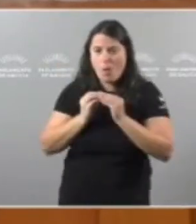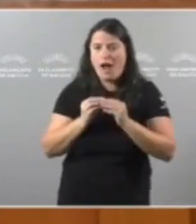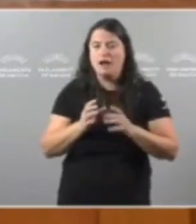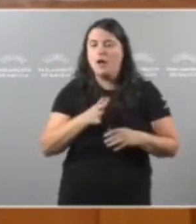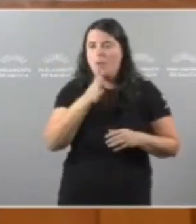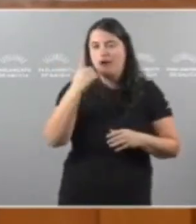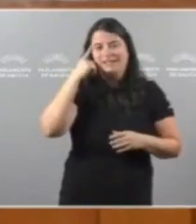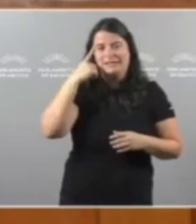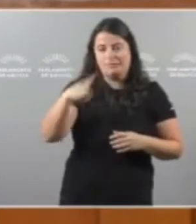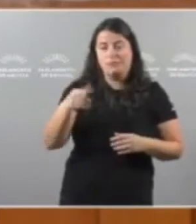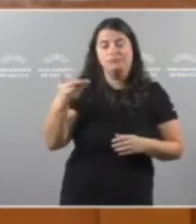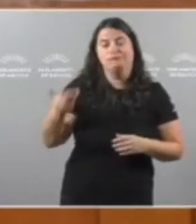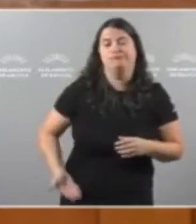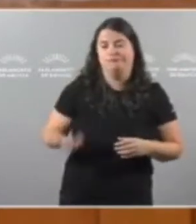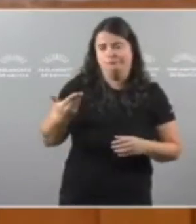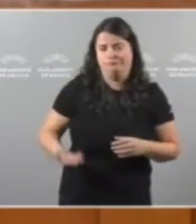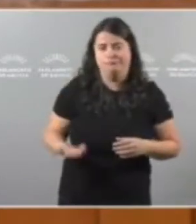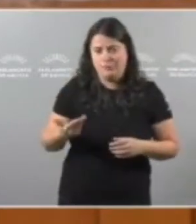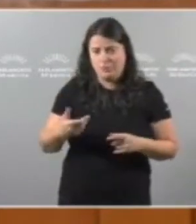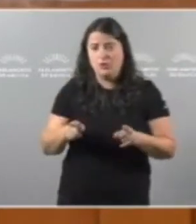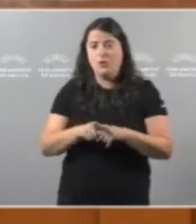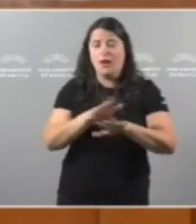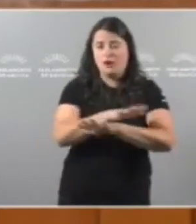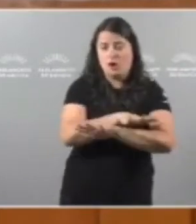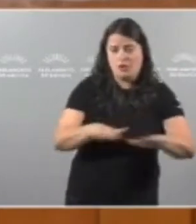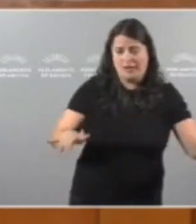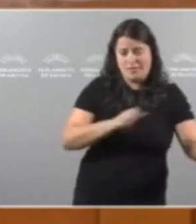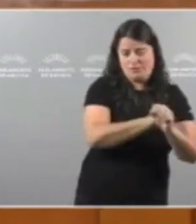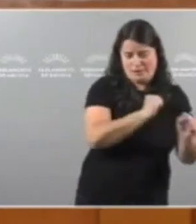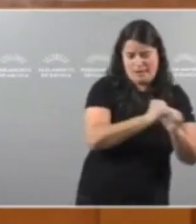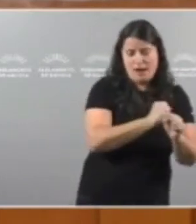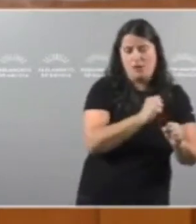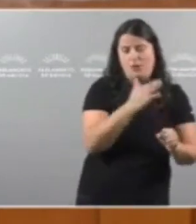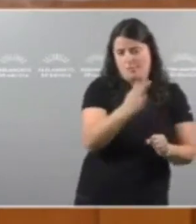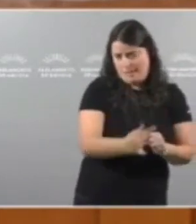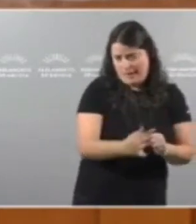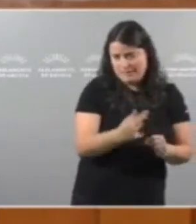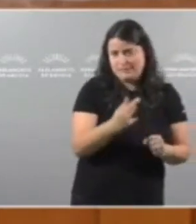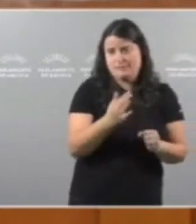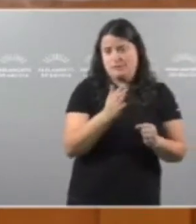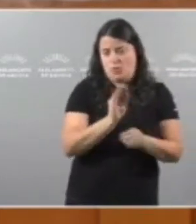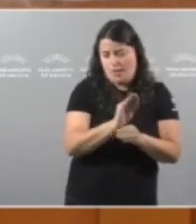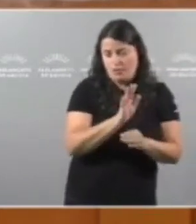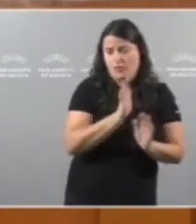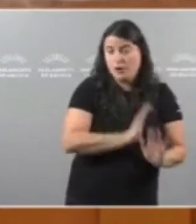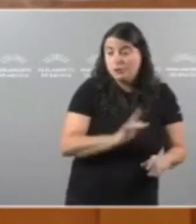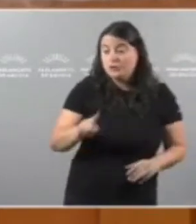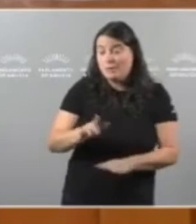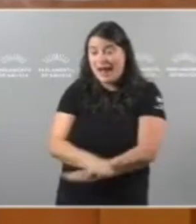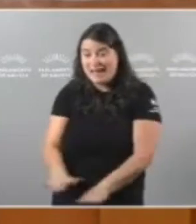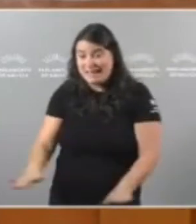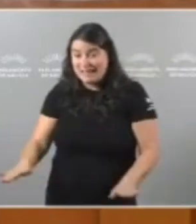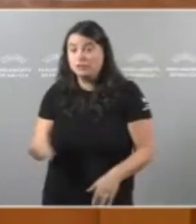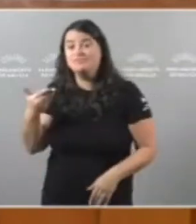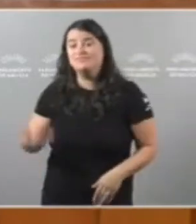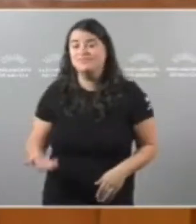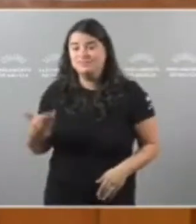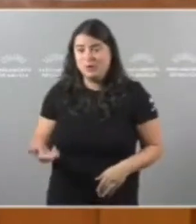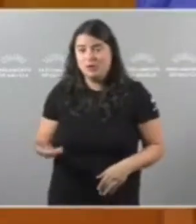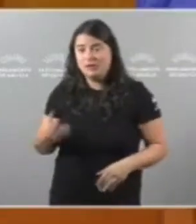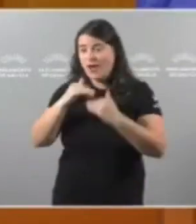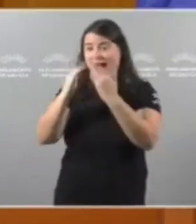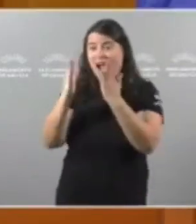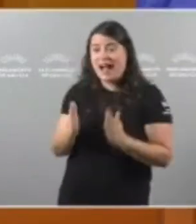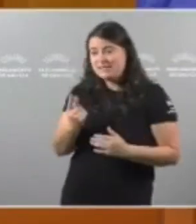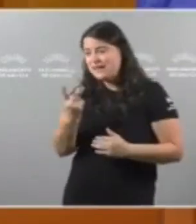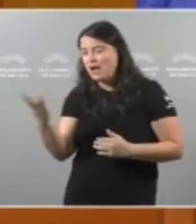son un mecanismo Fundamental De conciliación Pero que tamén Son moi importantes Para esos nenos E nenas Que viven En fogares Que